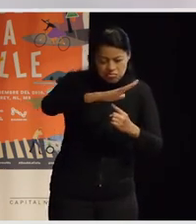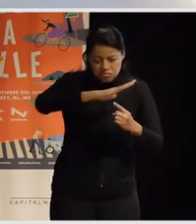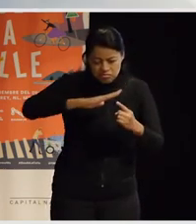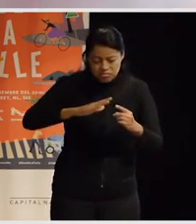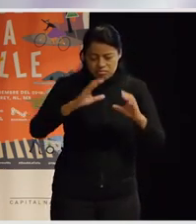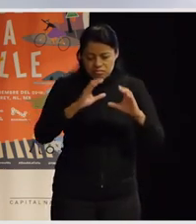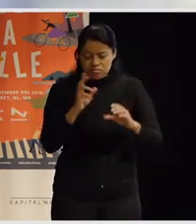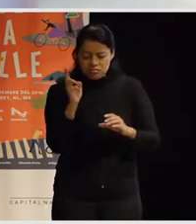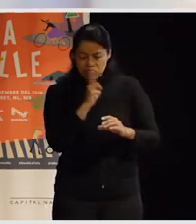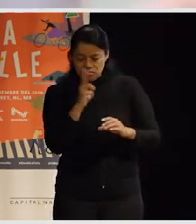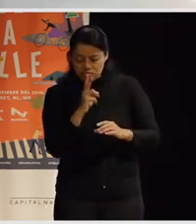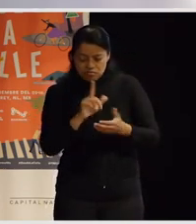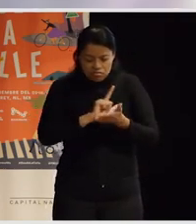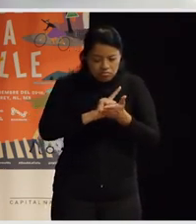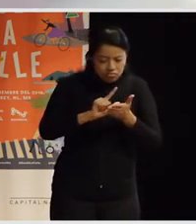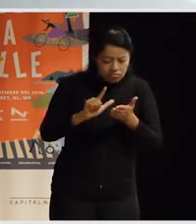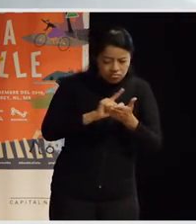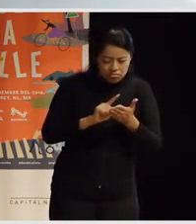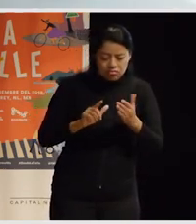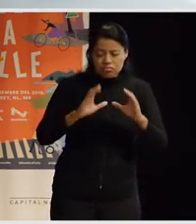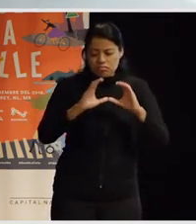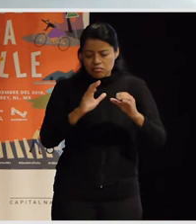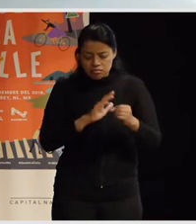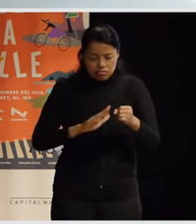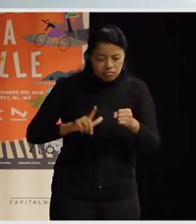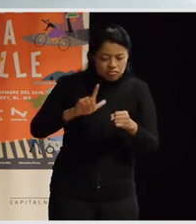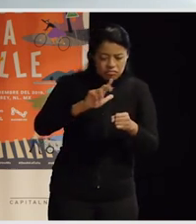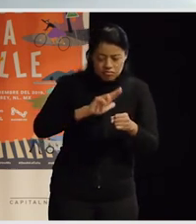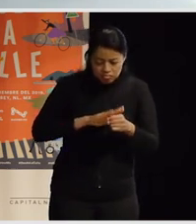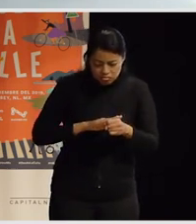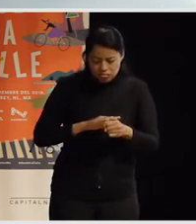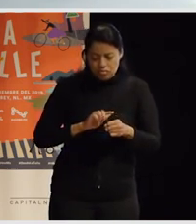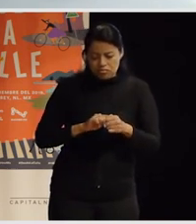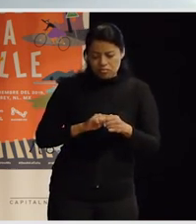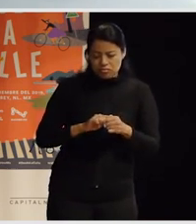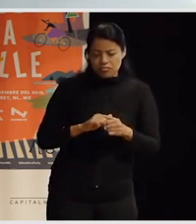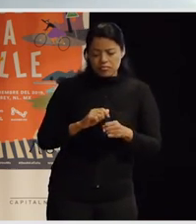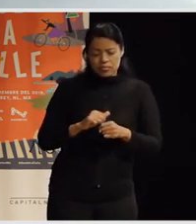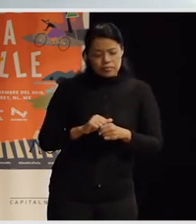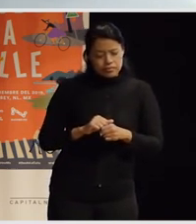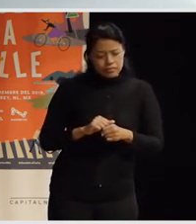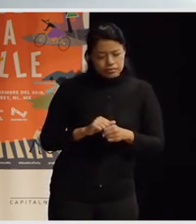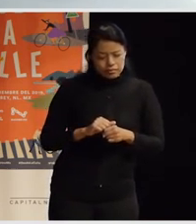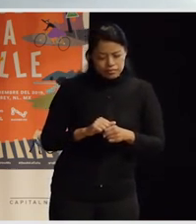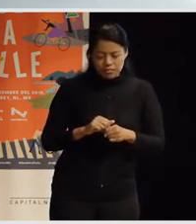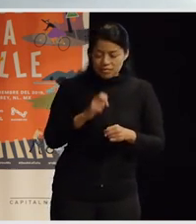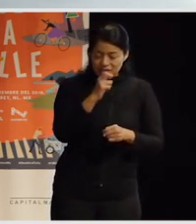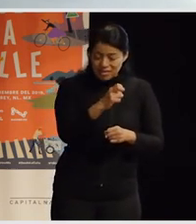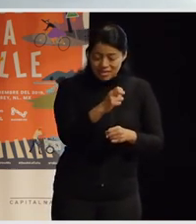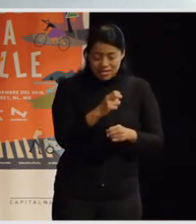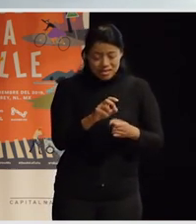etcétera etcétera que bueno a priori todo el mundo diríamos bien está bien como eso había tenido un efecto inmediato en expulsar